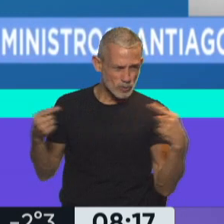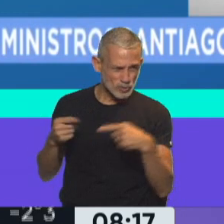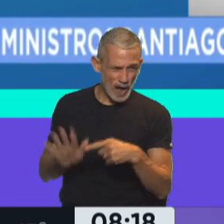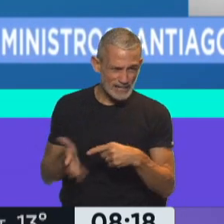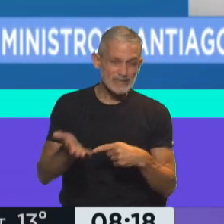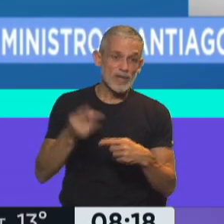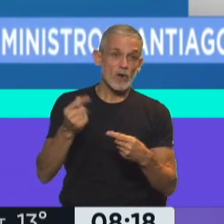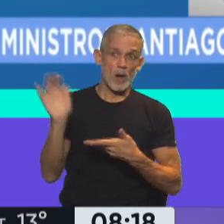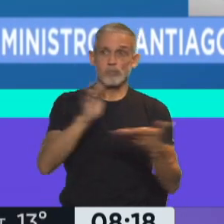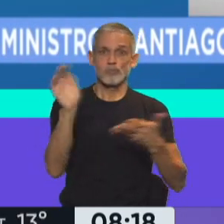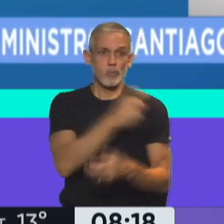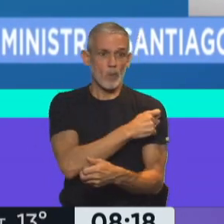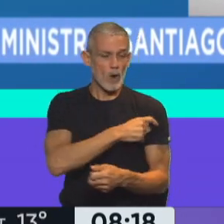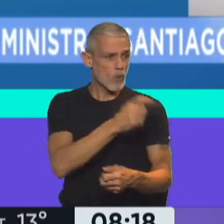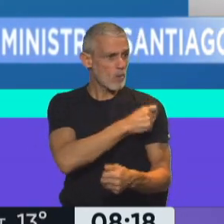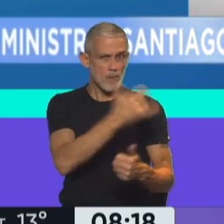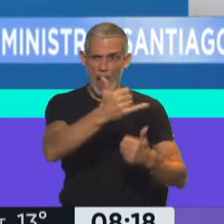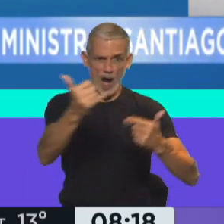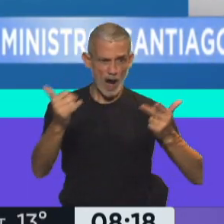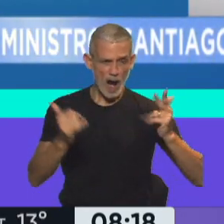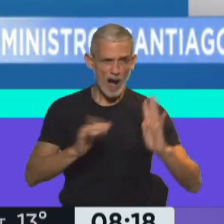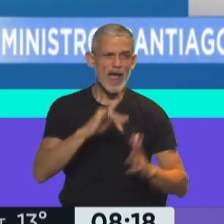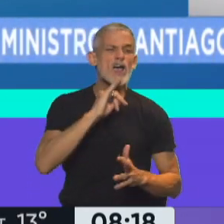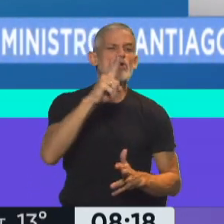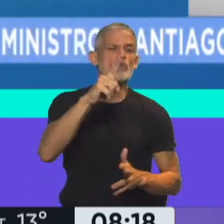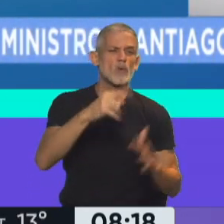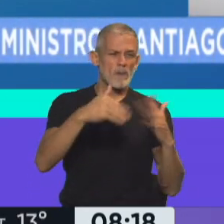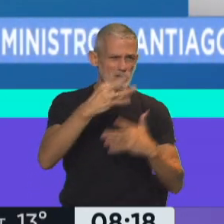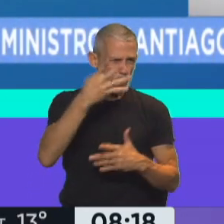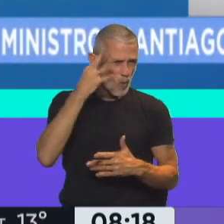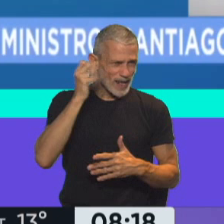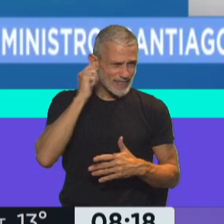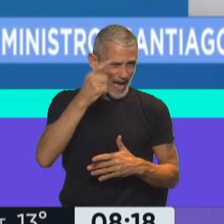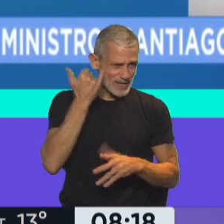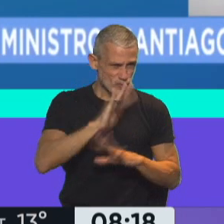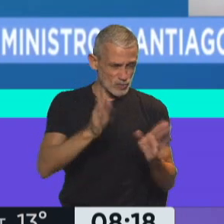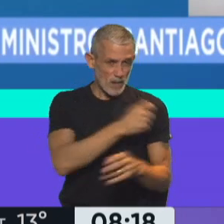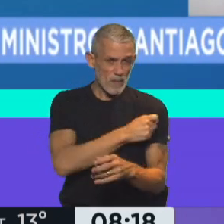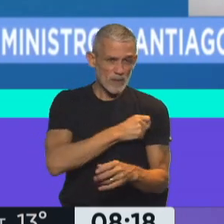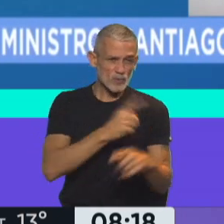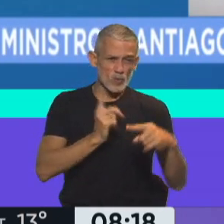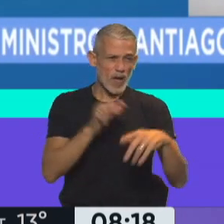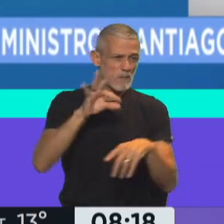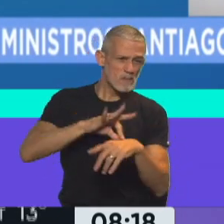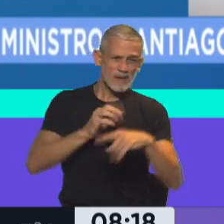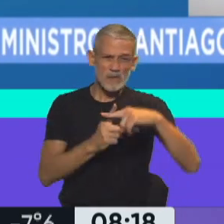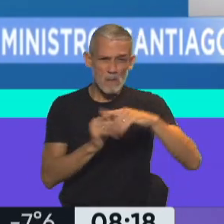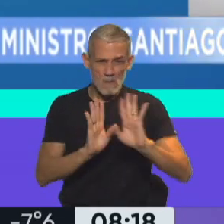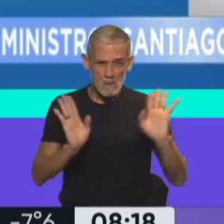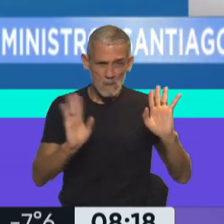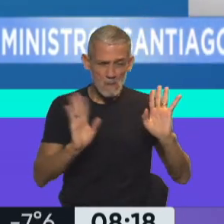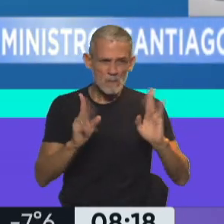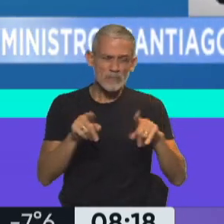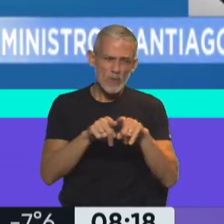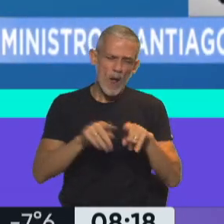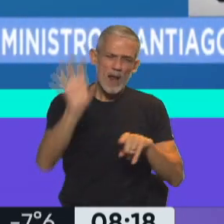como las vacunas llegan, como se está vacunando, estamos vacunando ya en Tucumán a mayores de 40 años, sin factores de riesgo, y eso es más o menos seguramente lo que está